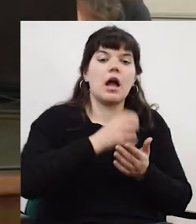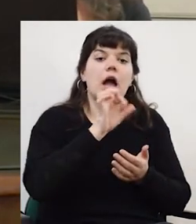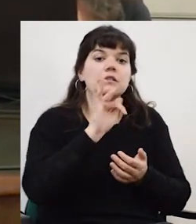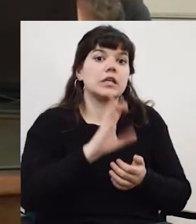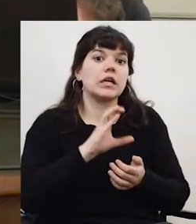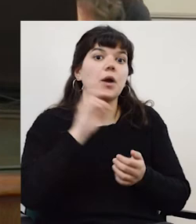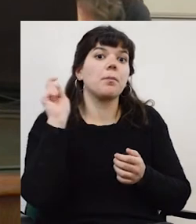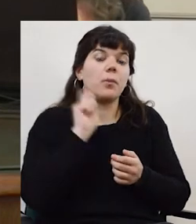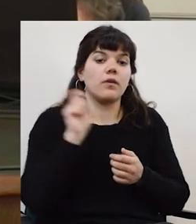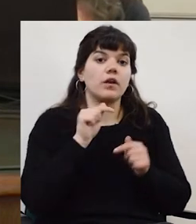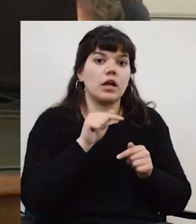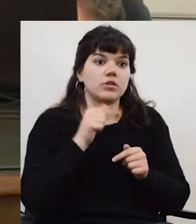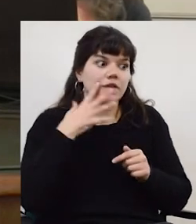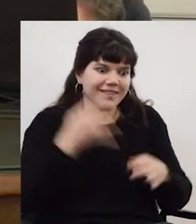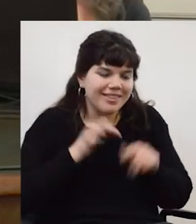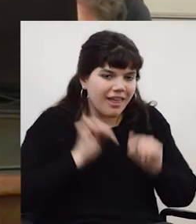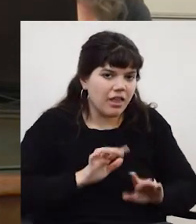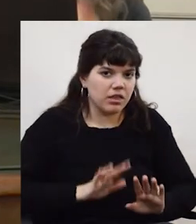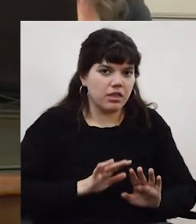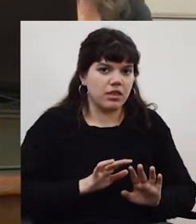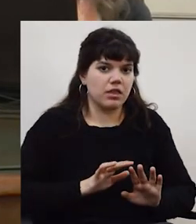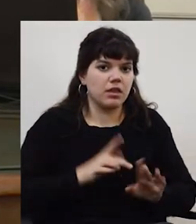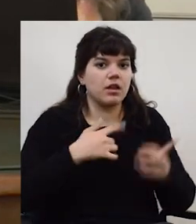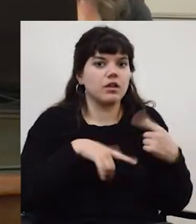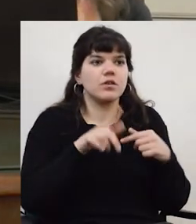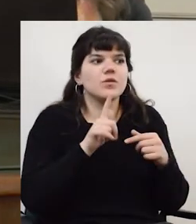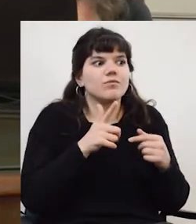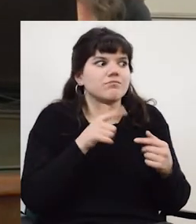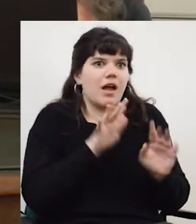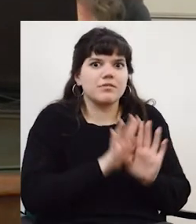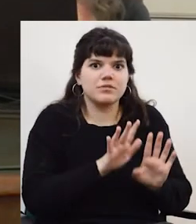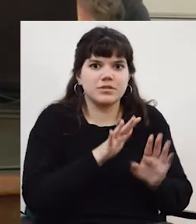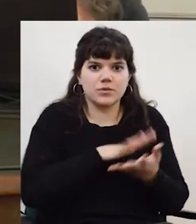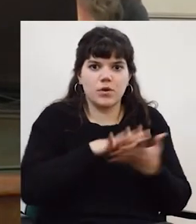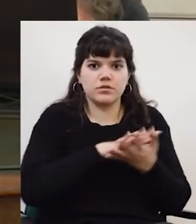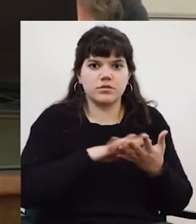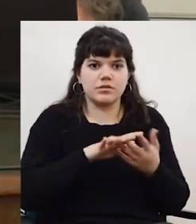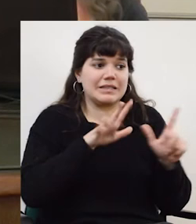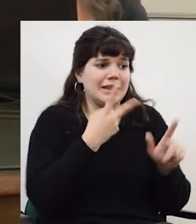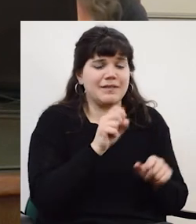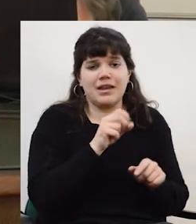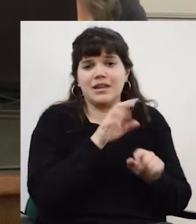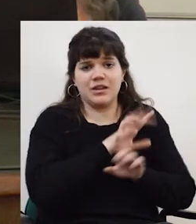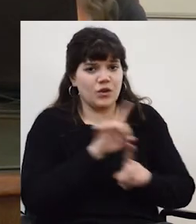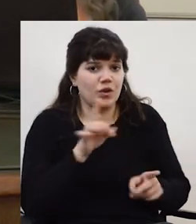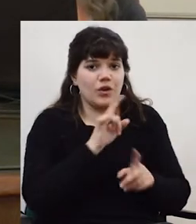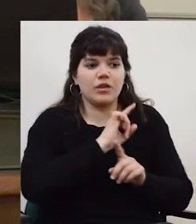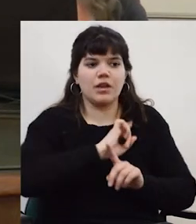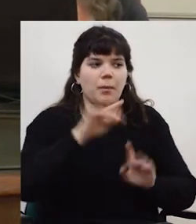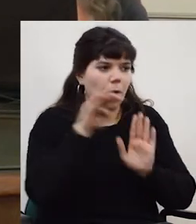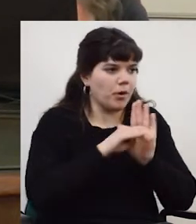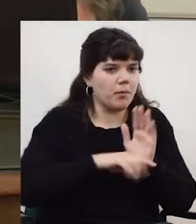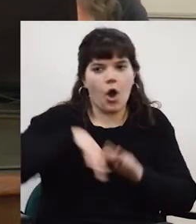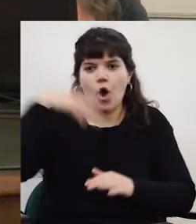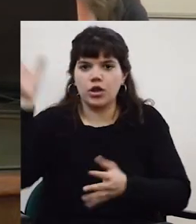punto es un dato de la realidad de CECIC no hay con qué darlo ni el 720 ni el UGM ni los programas de las